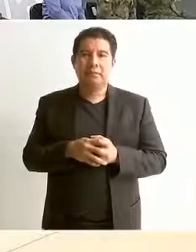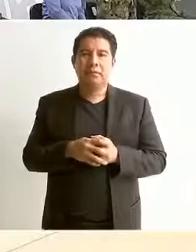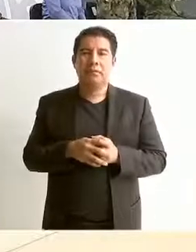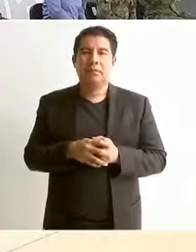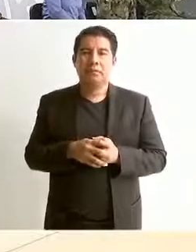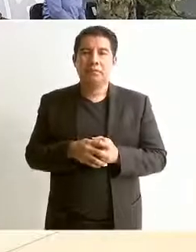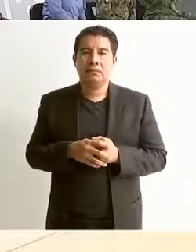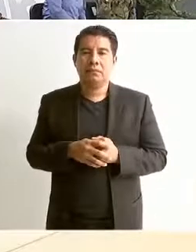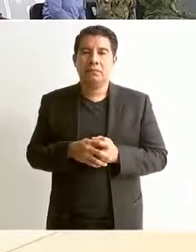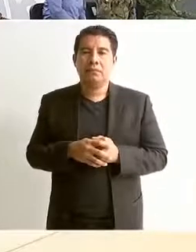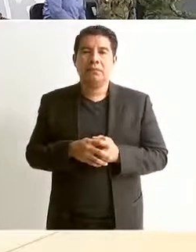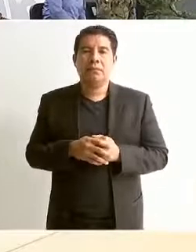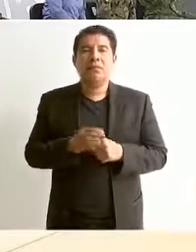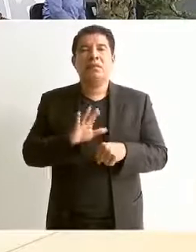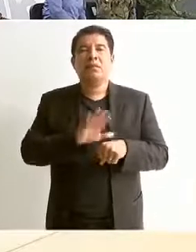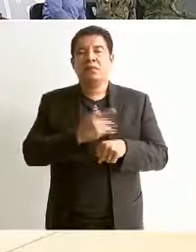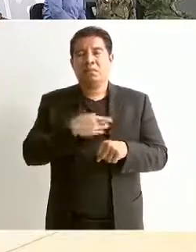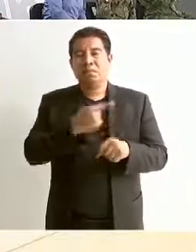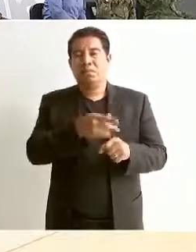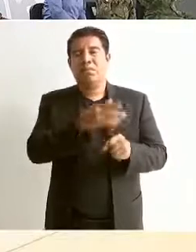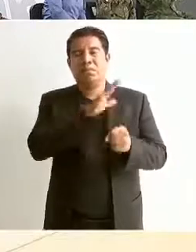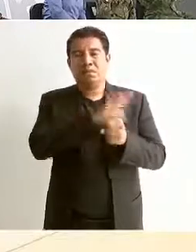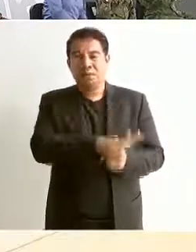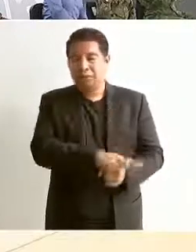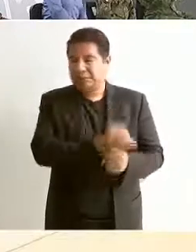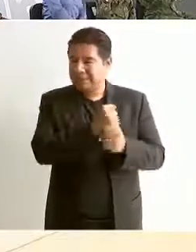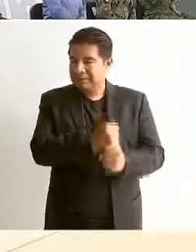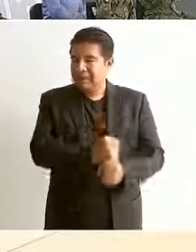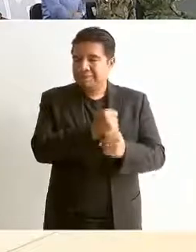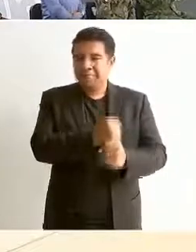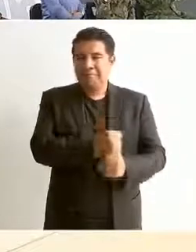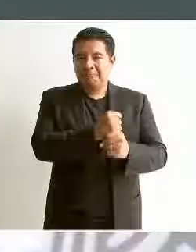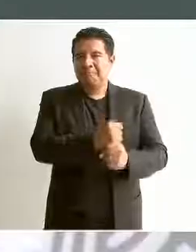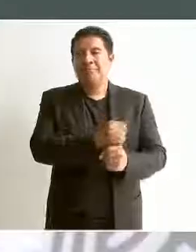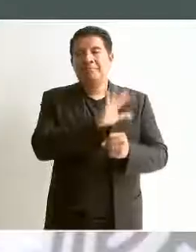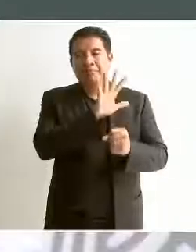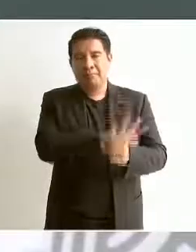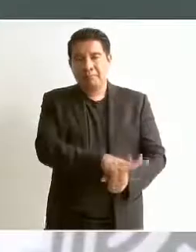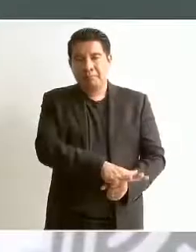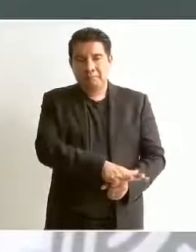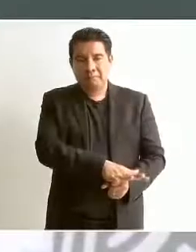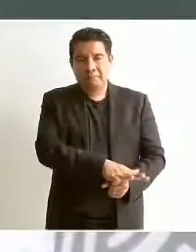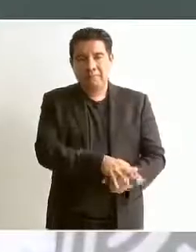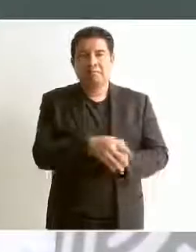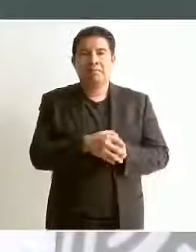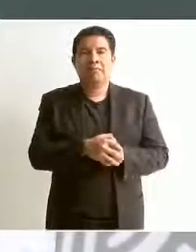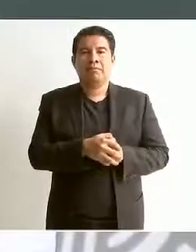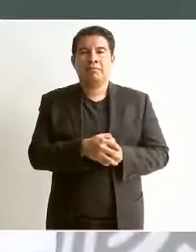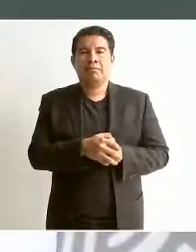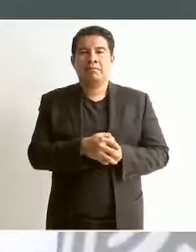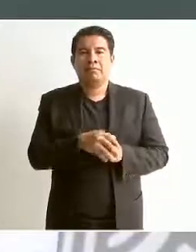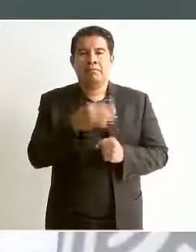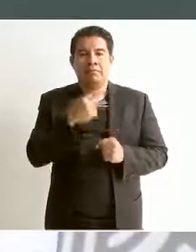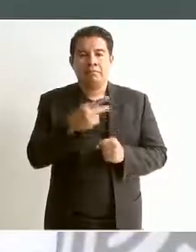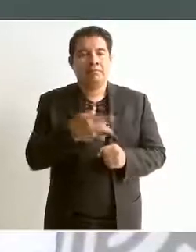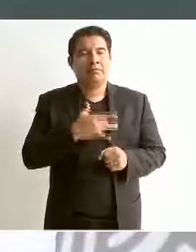Porque fue tanto el acoso, tanta la represión,